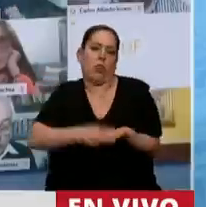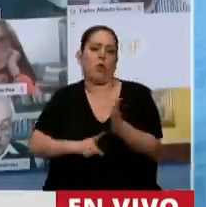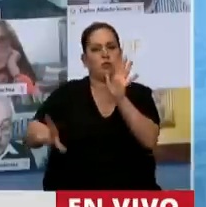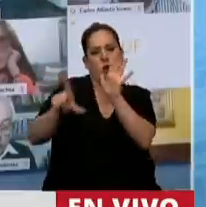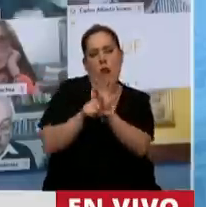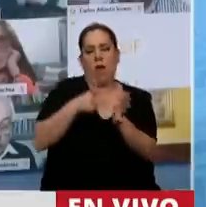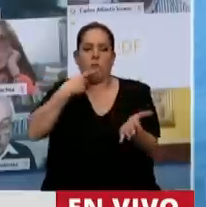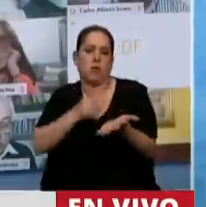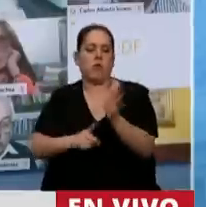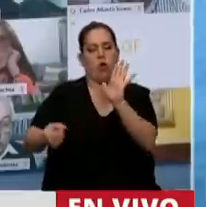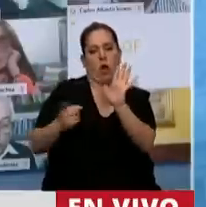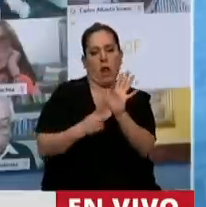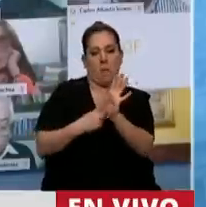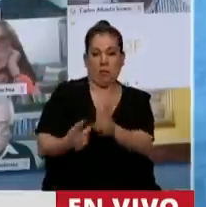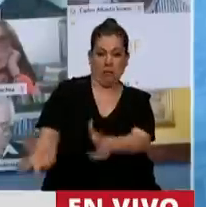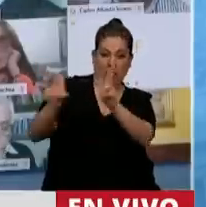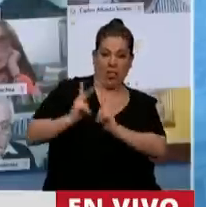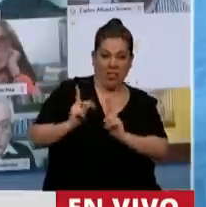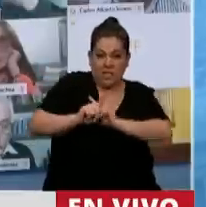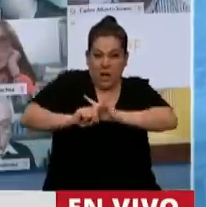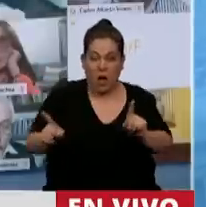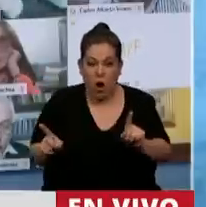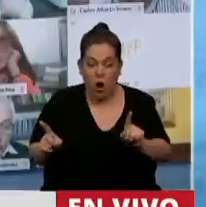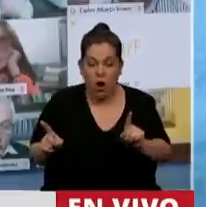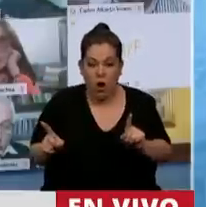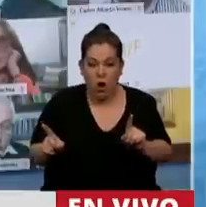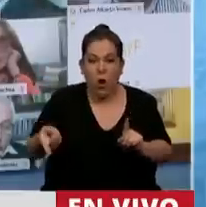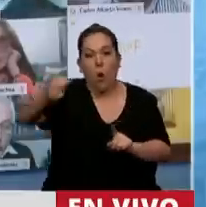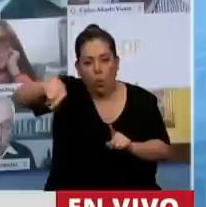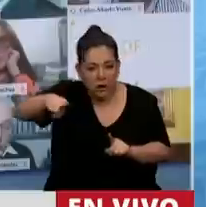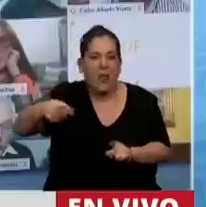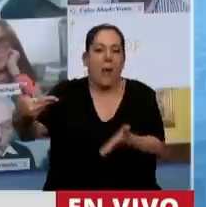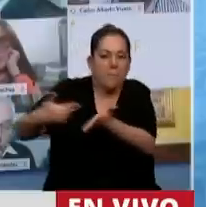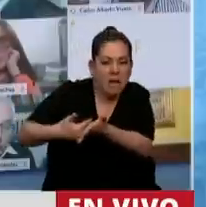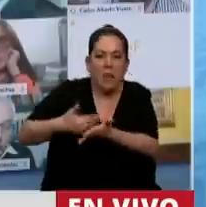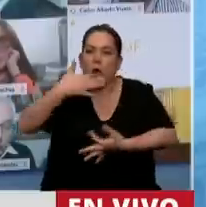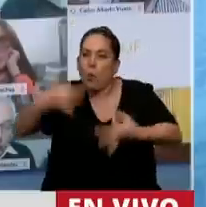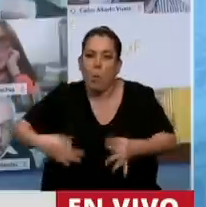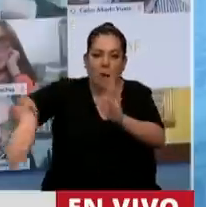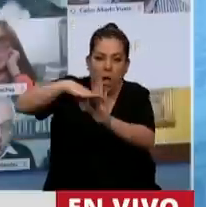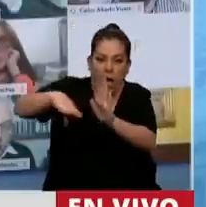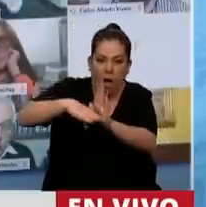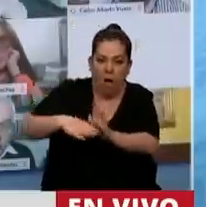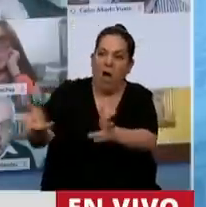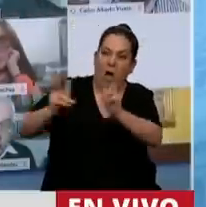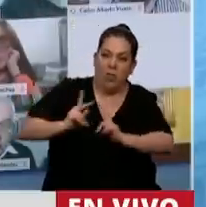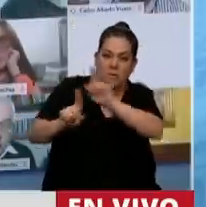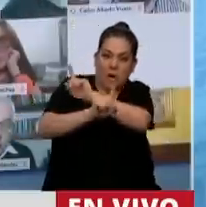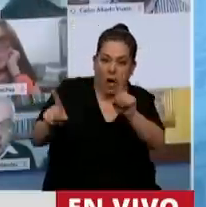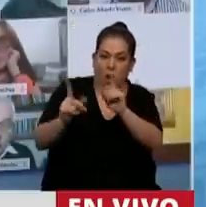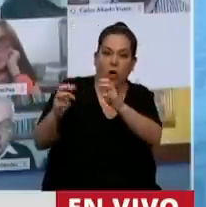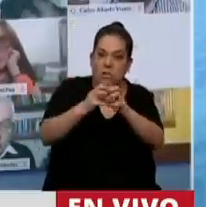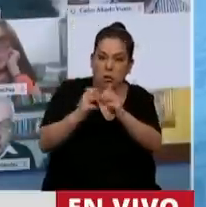reglamentarismo, viene a decir que no, viene a imponer que no, viene a montar